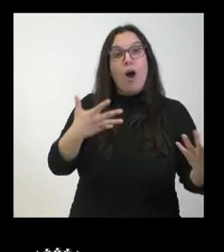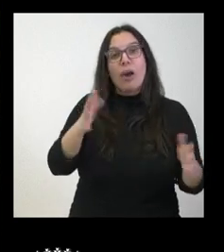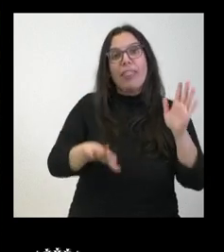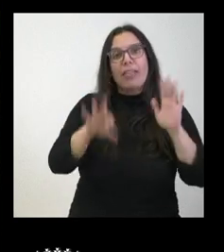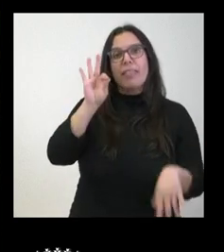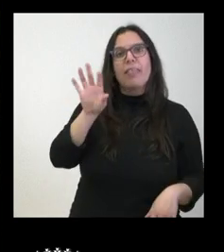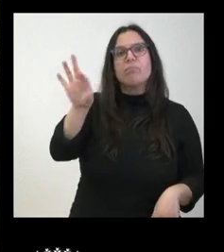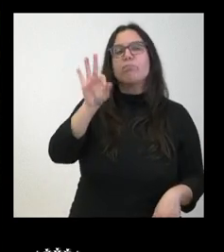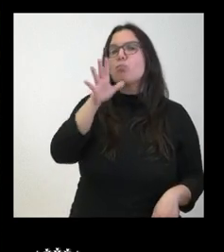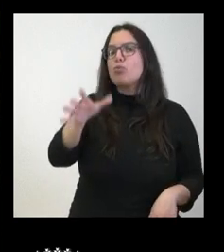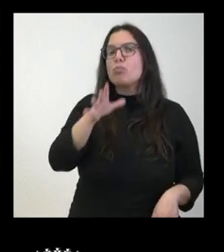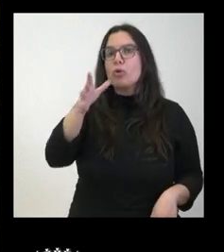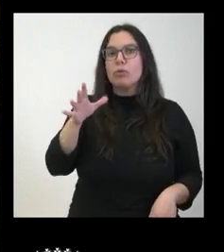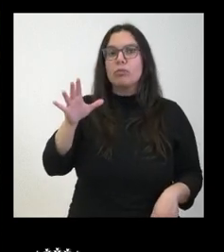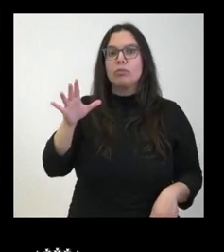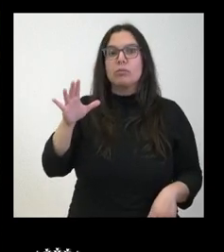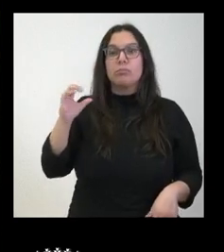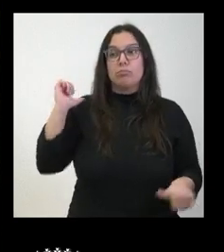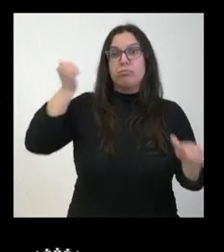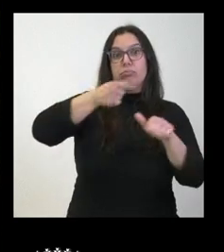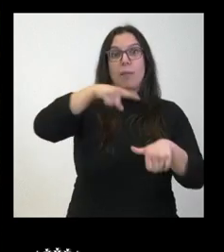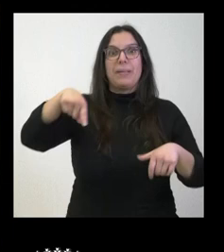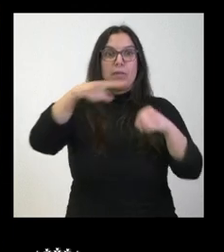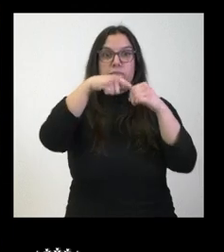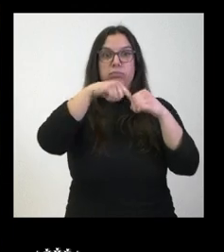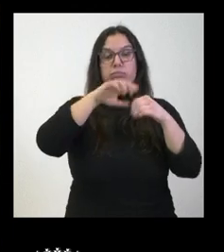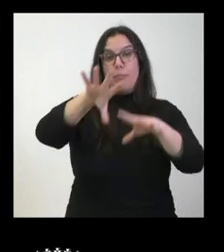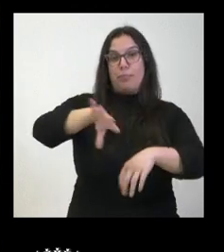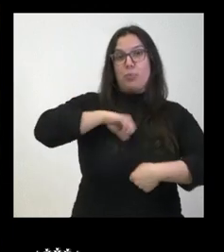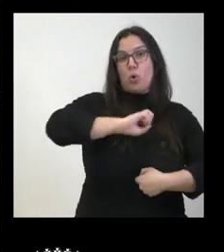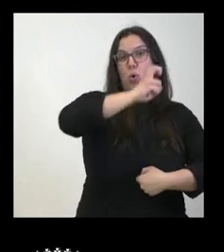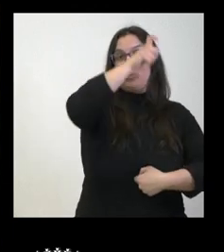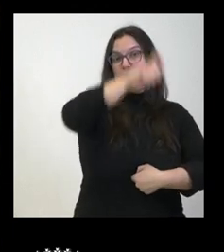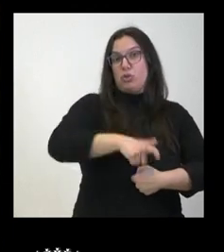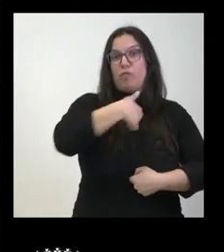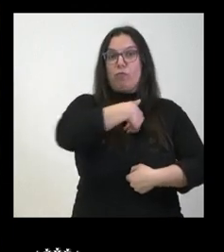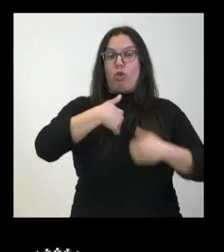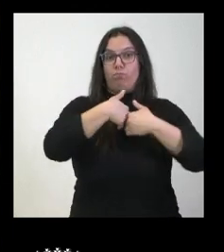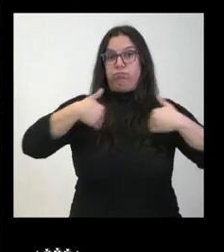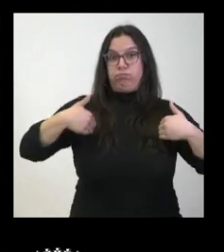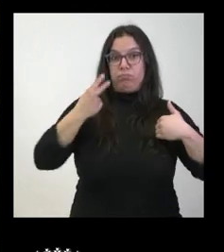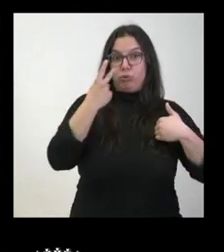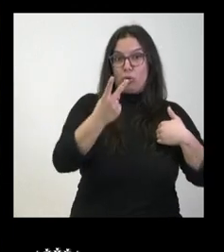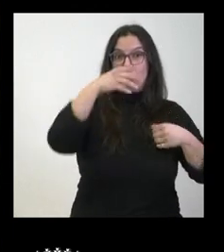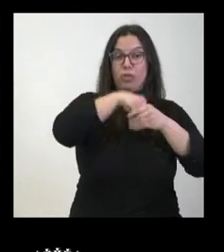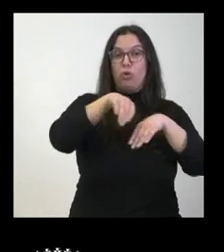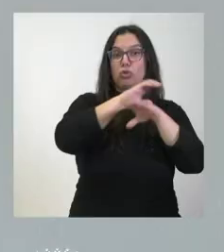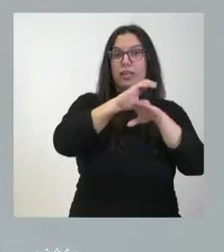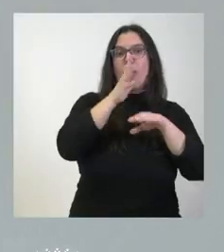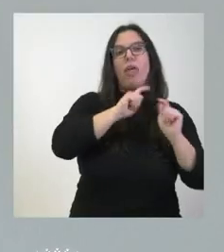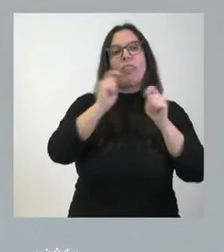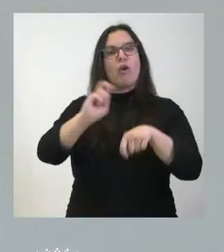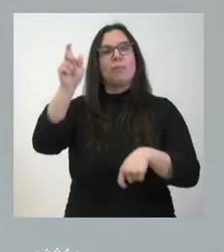de meses con ese puesto vacante que asumía otro cargo de la propia consejería. Gracias.